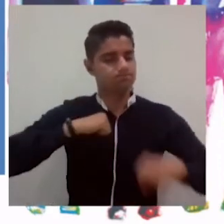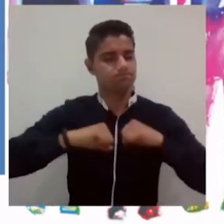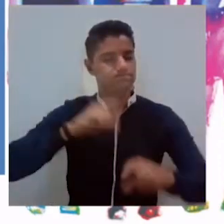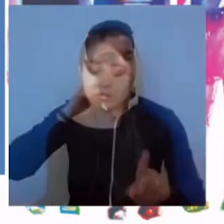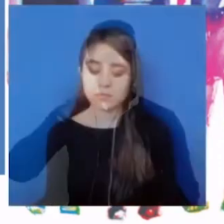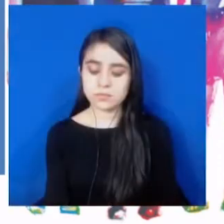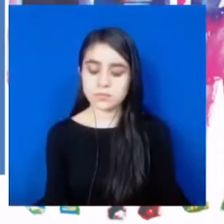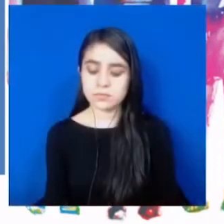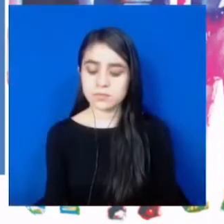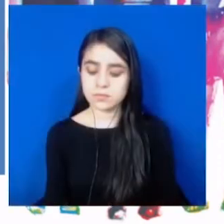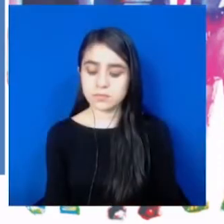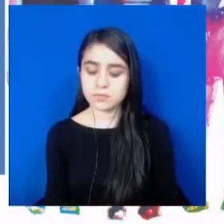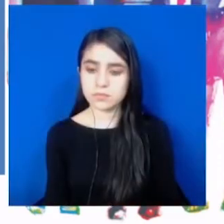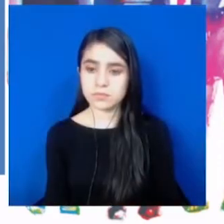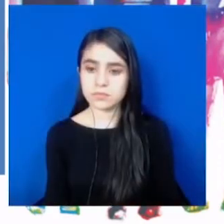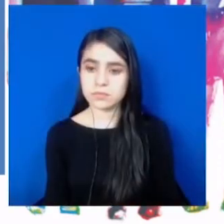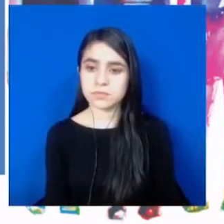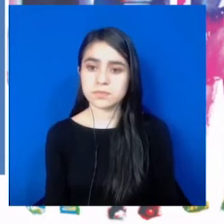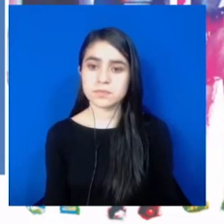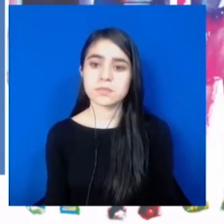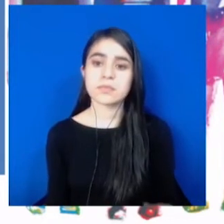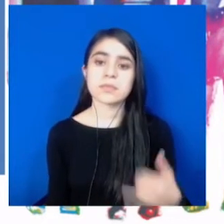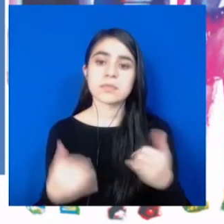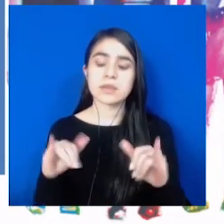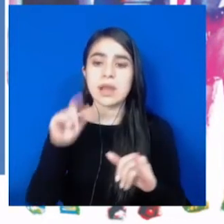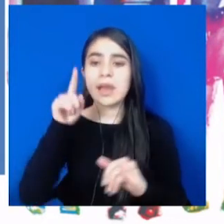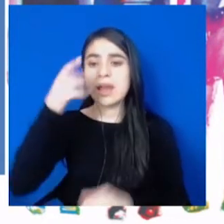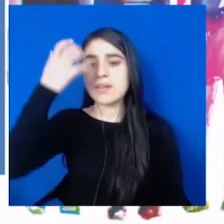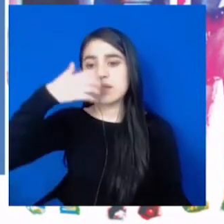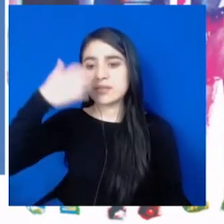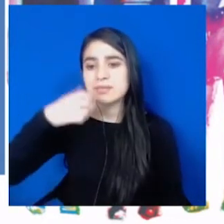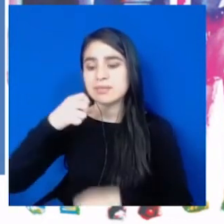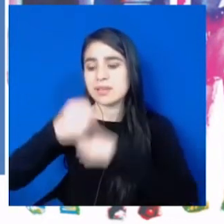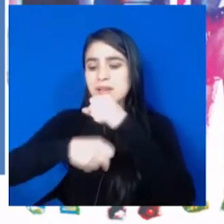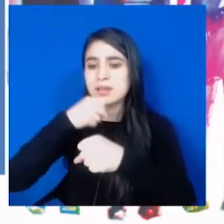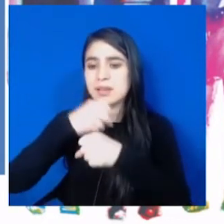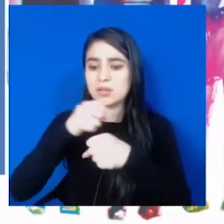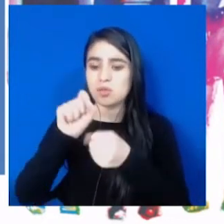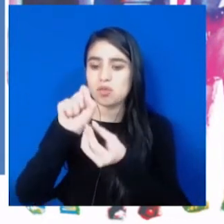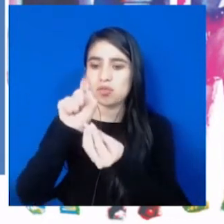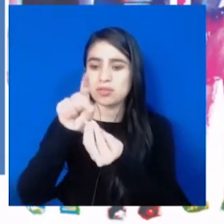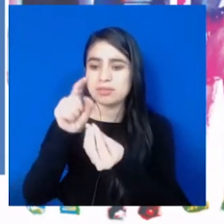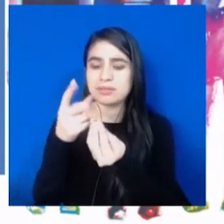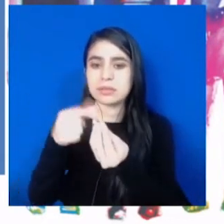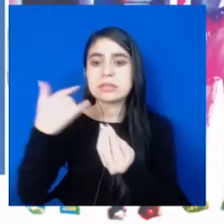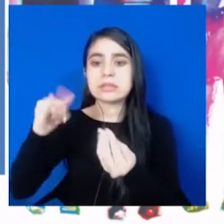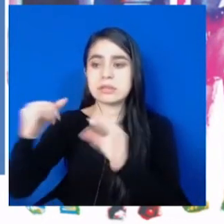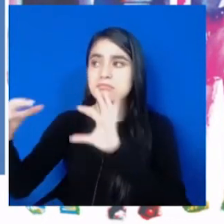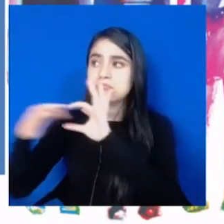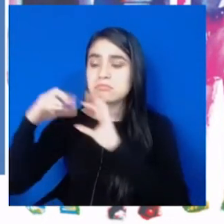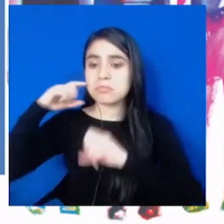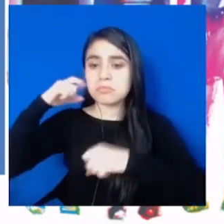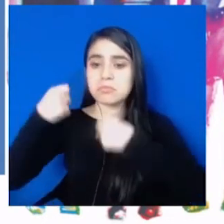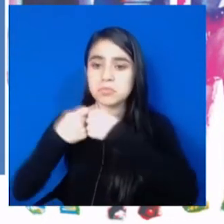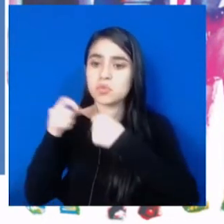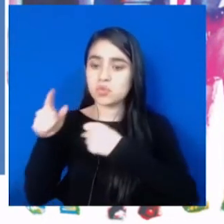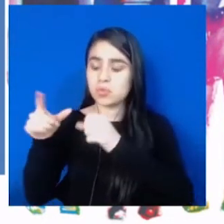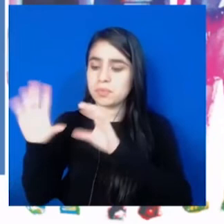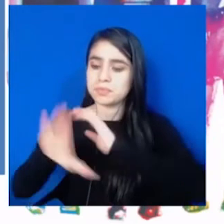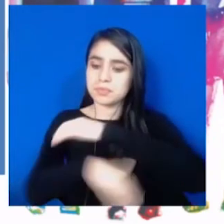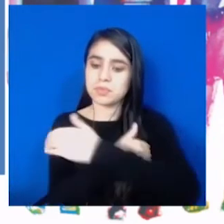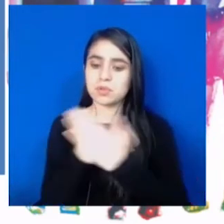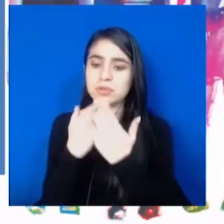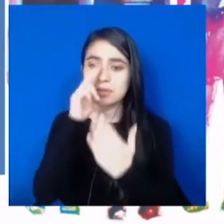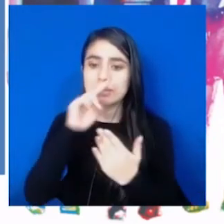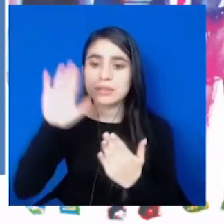También queremos resaltar el lanzamiento de Evaluar para avanzar 3 a 11, una iniciativa en conjunto con el Ministerio de Educación Nacional que busca responder a